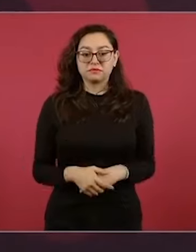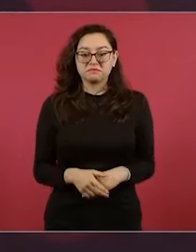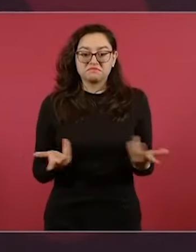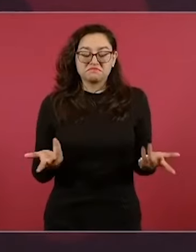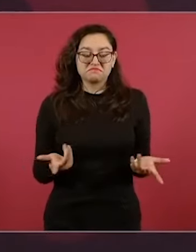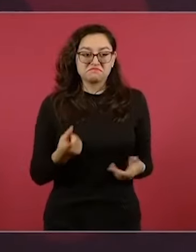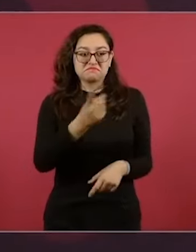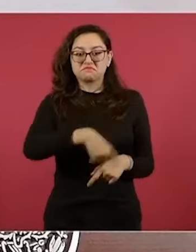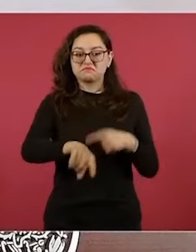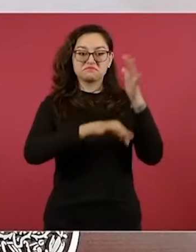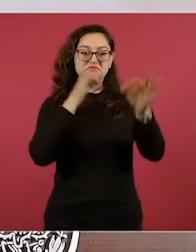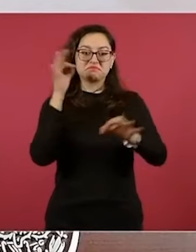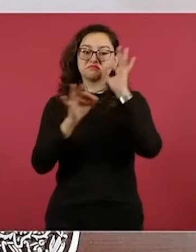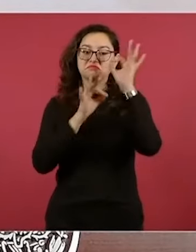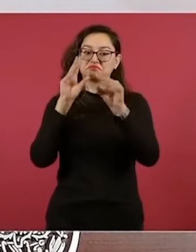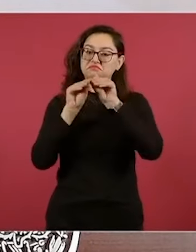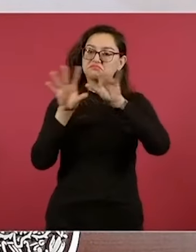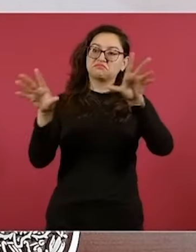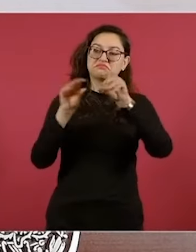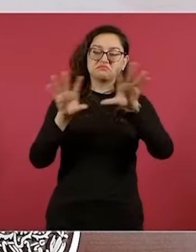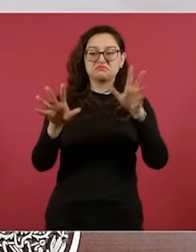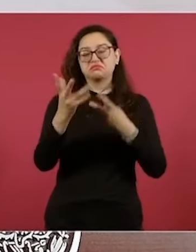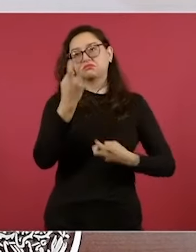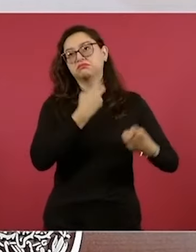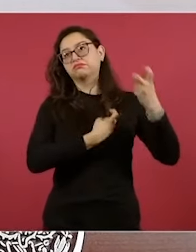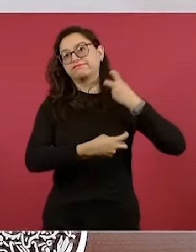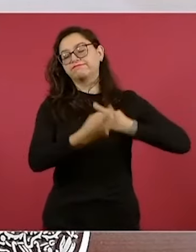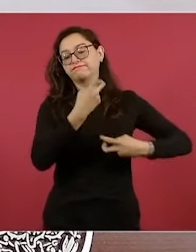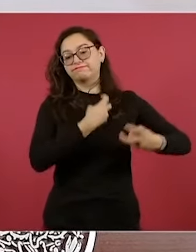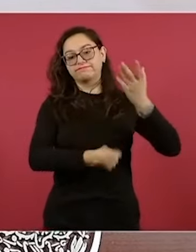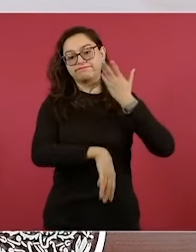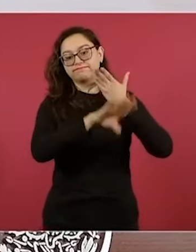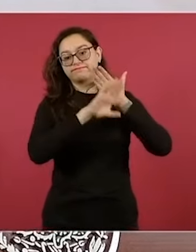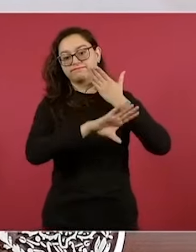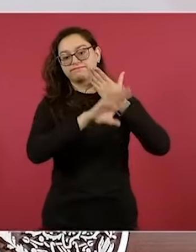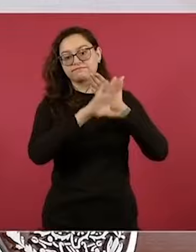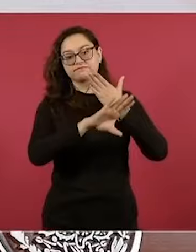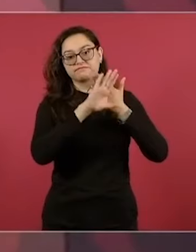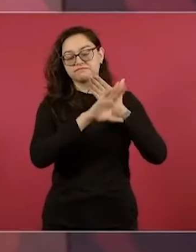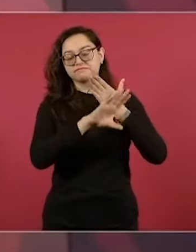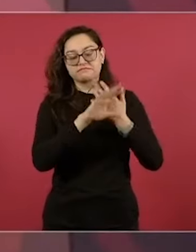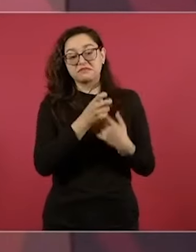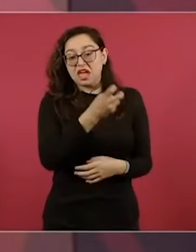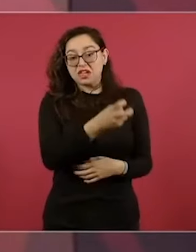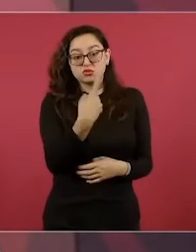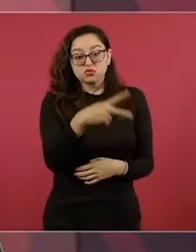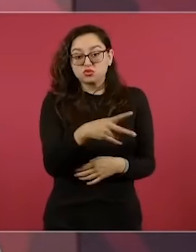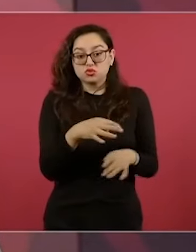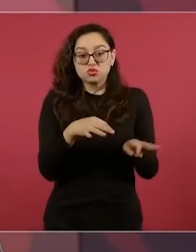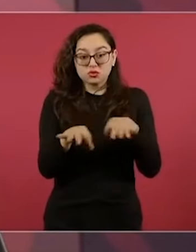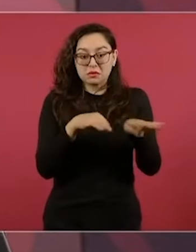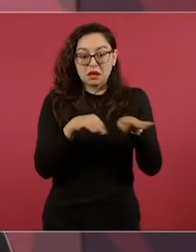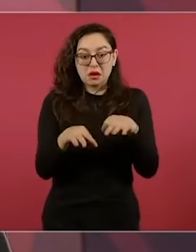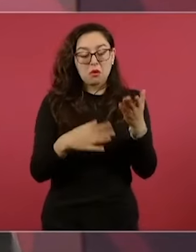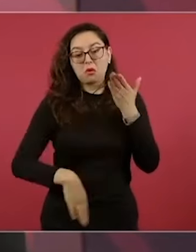que intenta desprestigiar al gobierno que represento, a mi